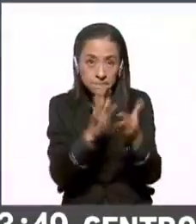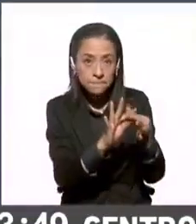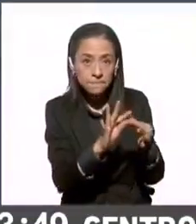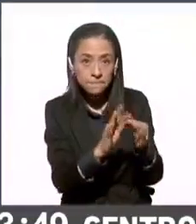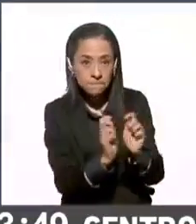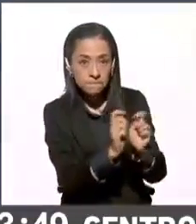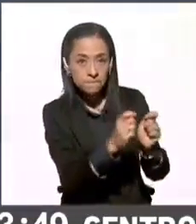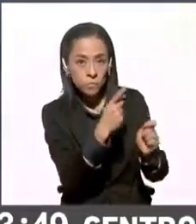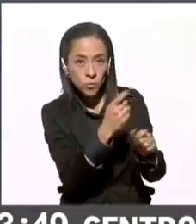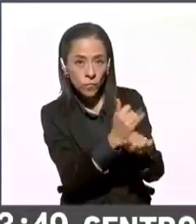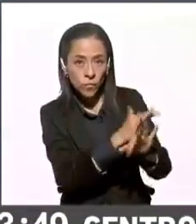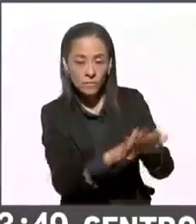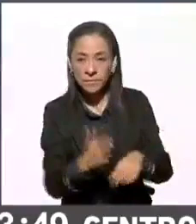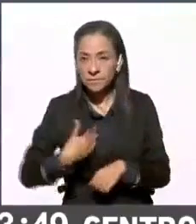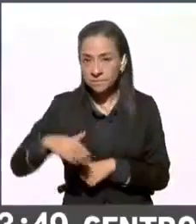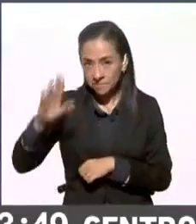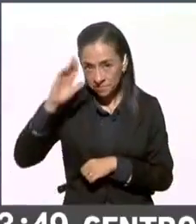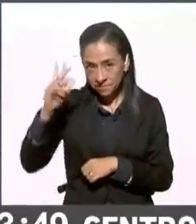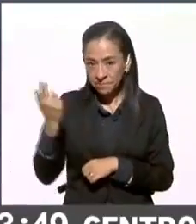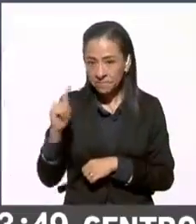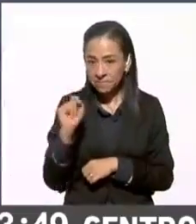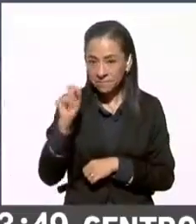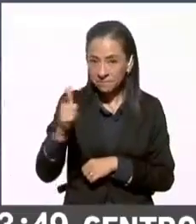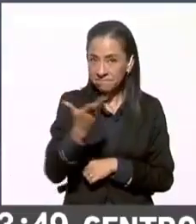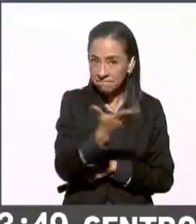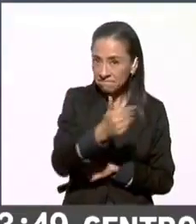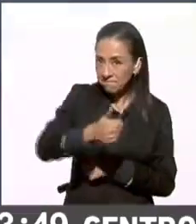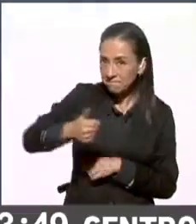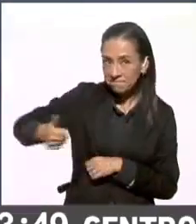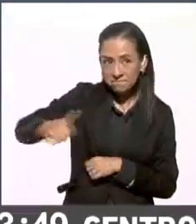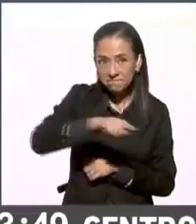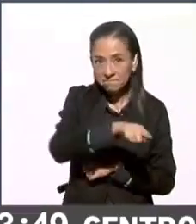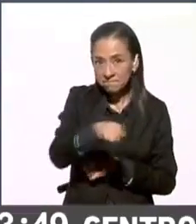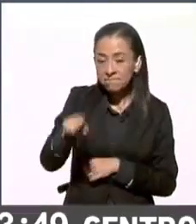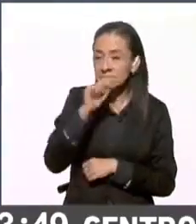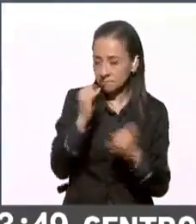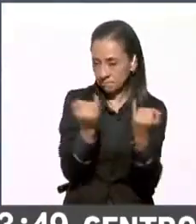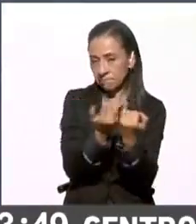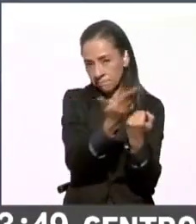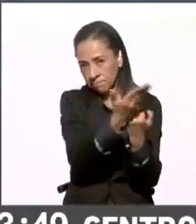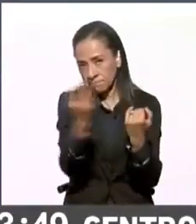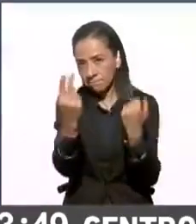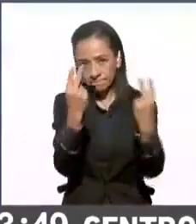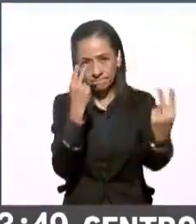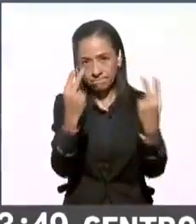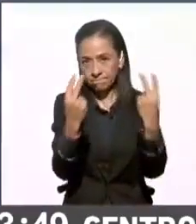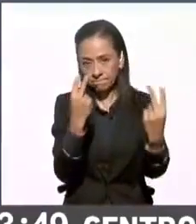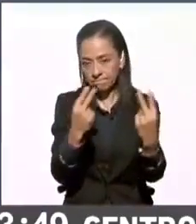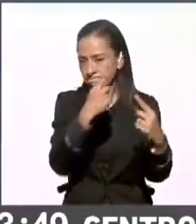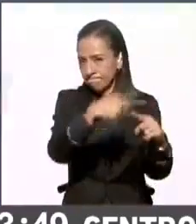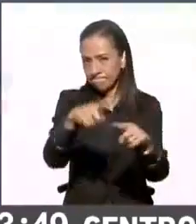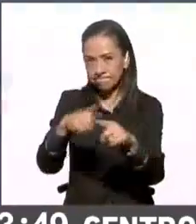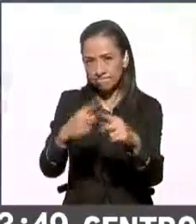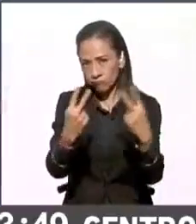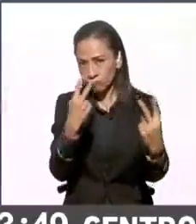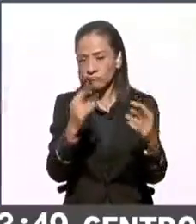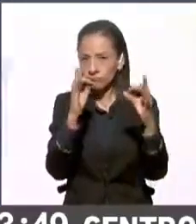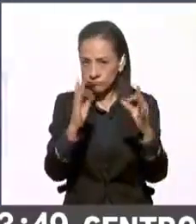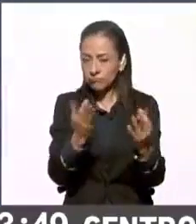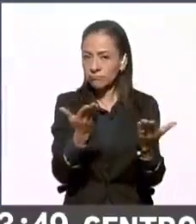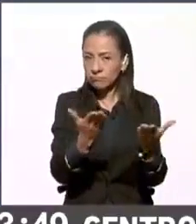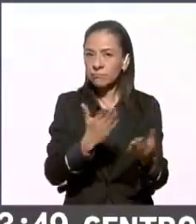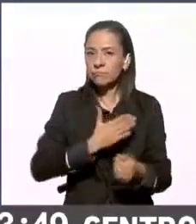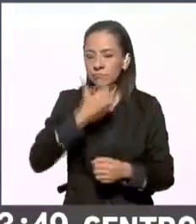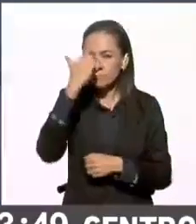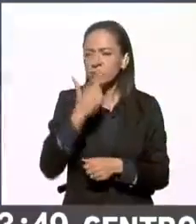Hola, qué tal, muy buenas noches a Caranda, Angélica, a Azul, Miguel y desde luego también pues a toda la audiencia de los medios públicos. Pues bien, vamos con